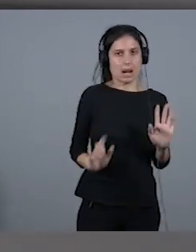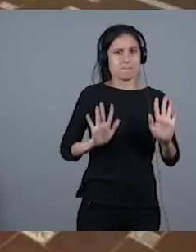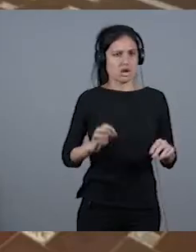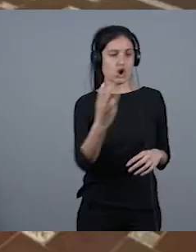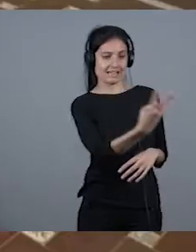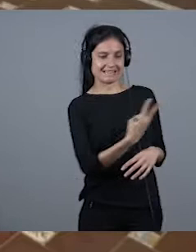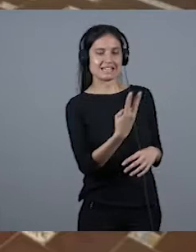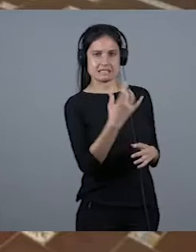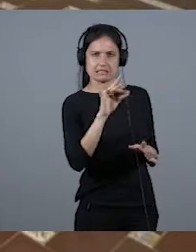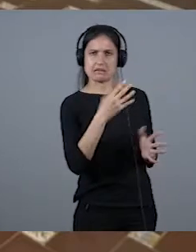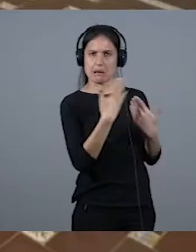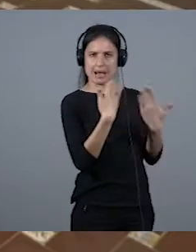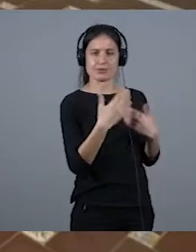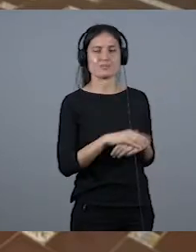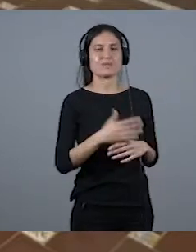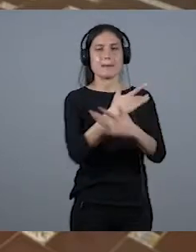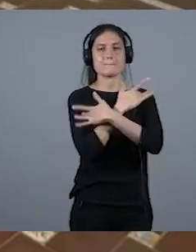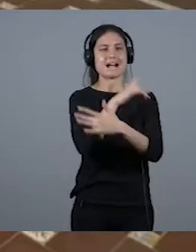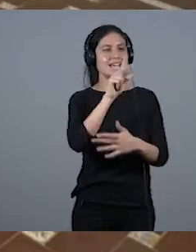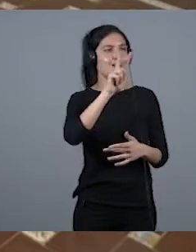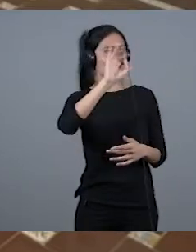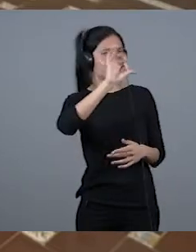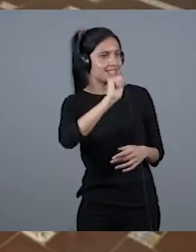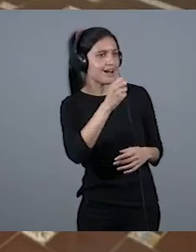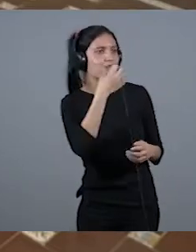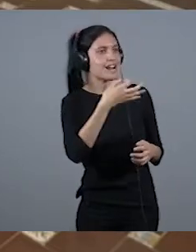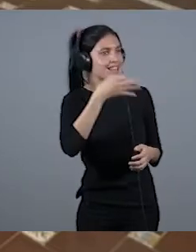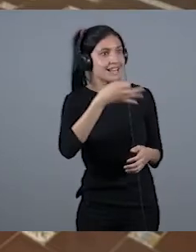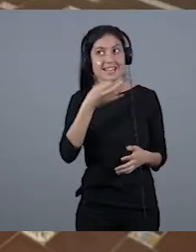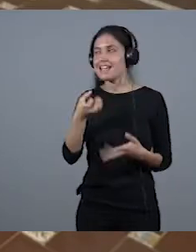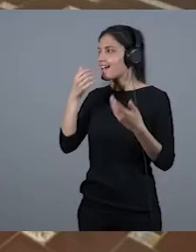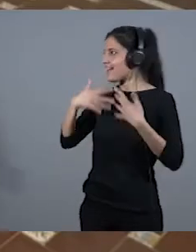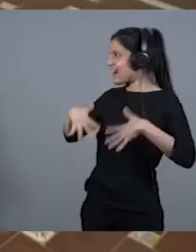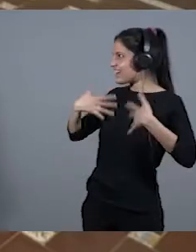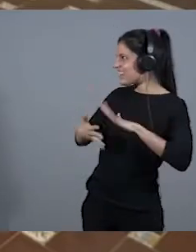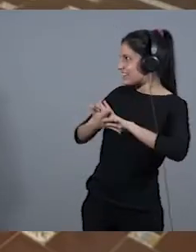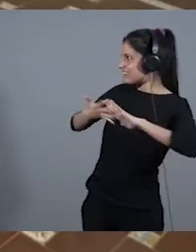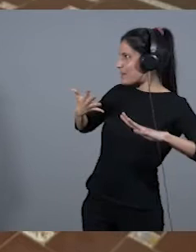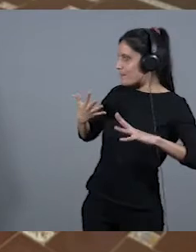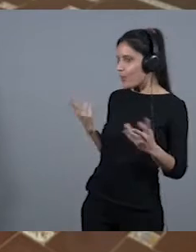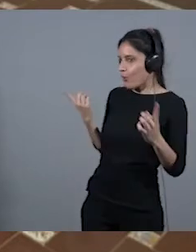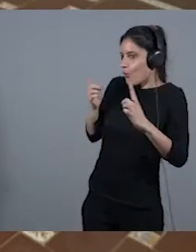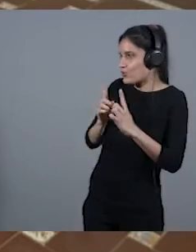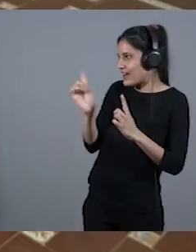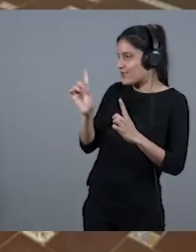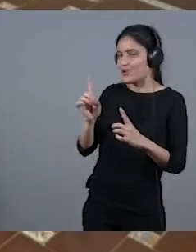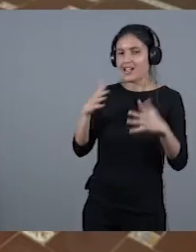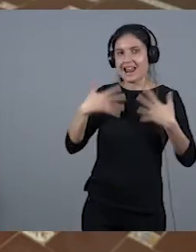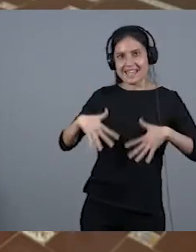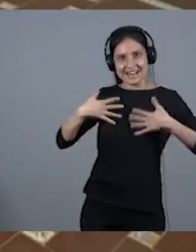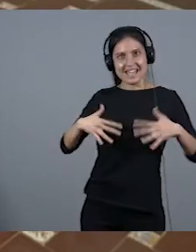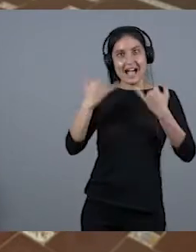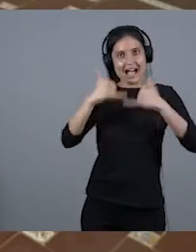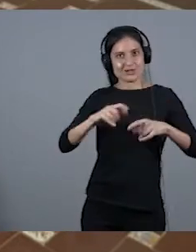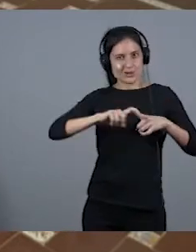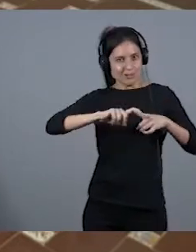María Luisa Rosarena, buenas tardes. ¿Qué hay, Bea? ¿Cuánto tiempo sin coincidir, eh? Sí, la verdad es que sí. Que buena que un acto de este tipo nos haga otra vez coincidir. La verdad es que sí,